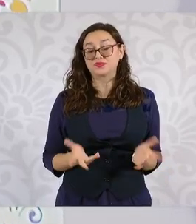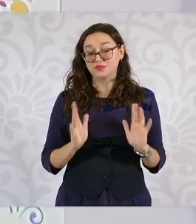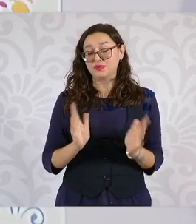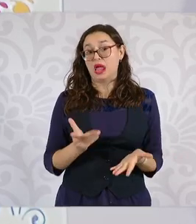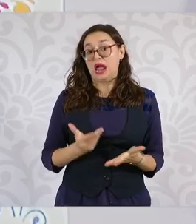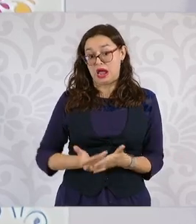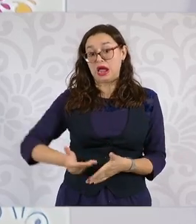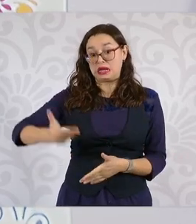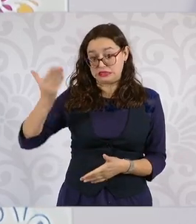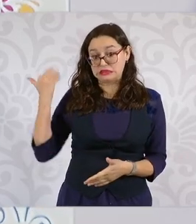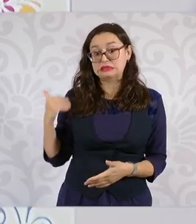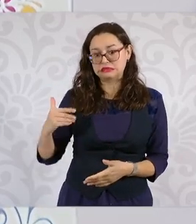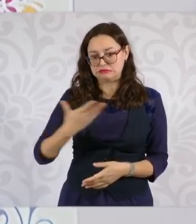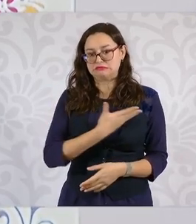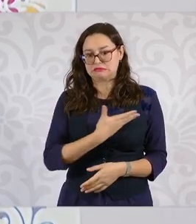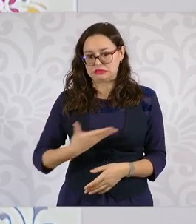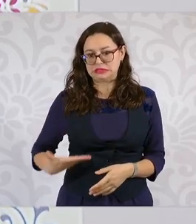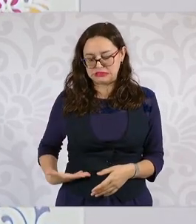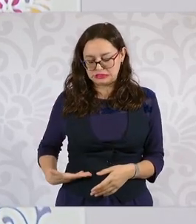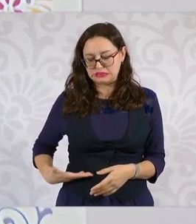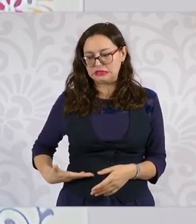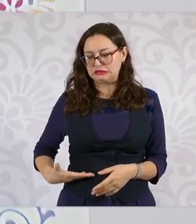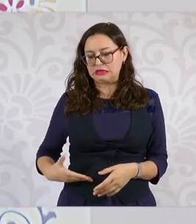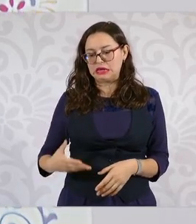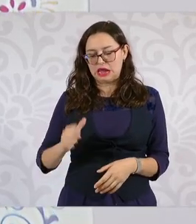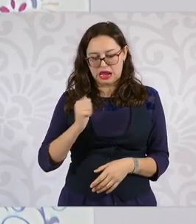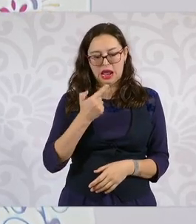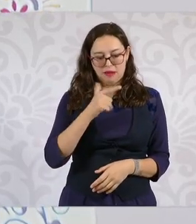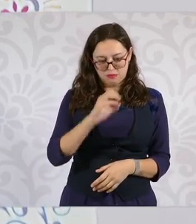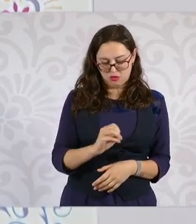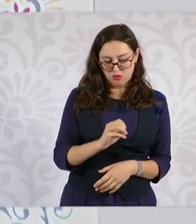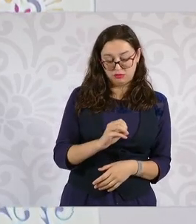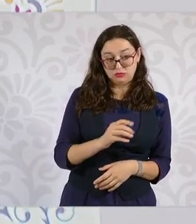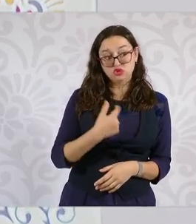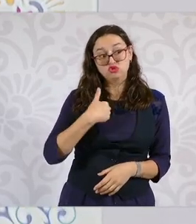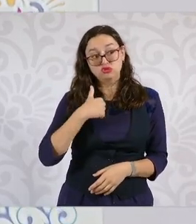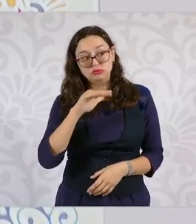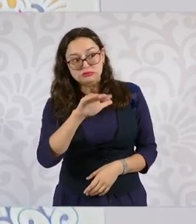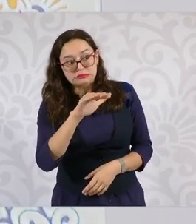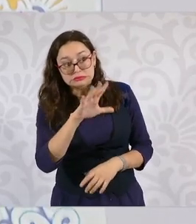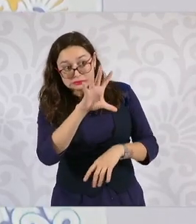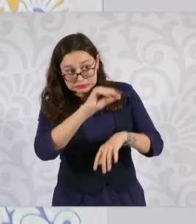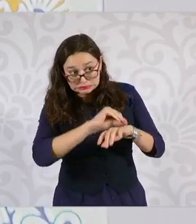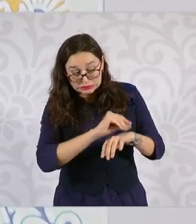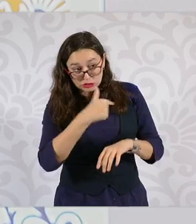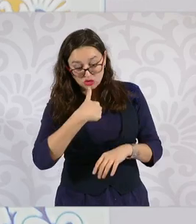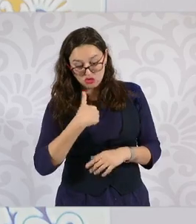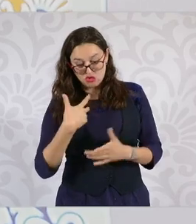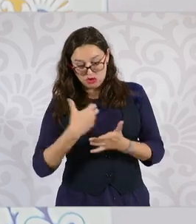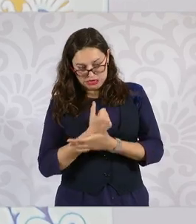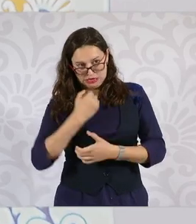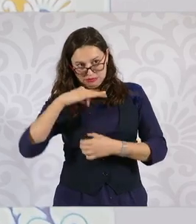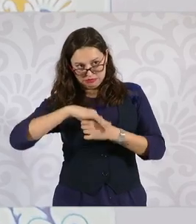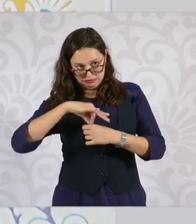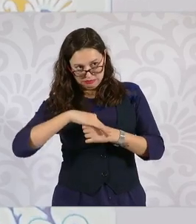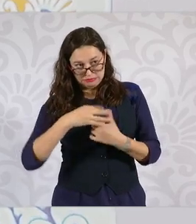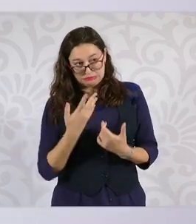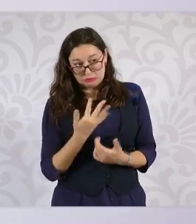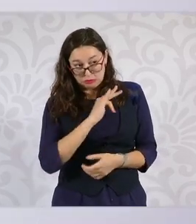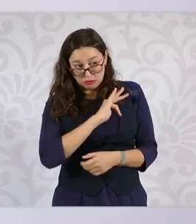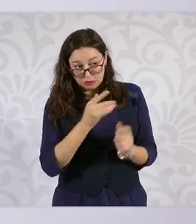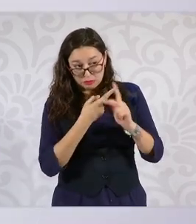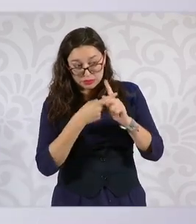Obrador, ya como presidente electa, que desde ese dato se está haciendo un censo para todas esas